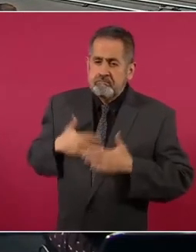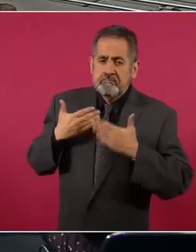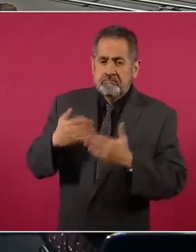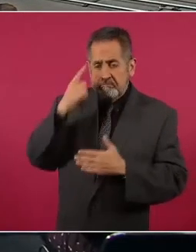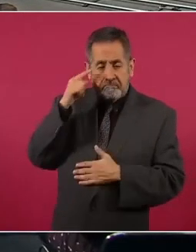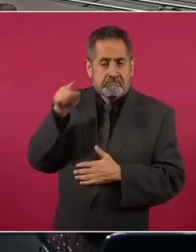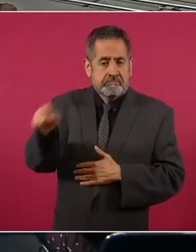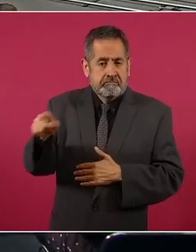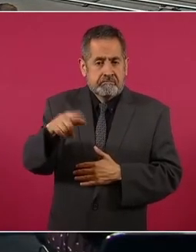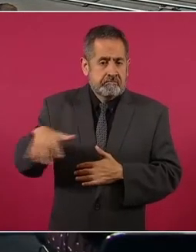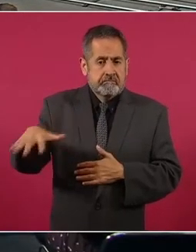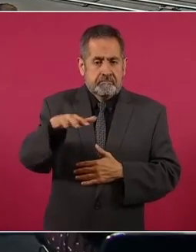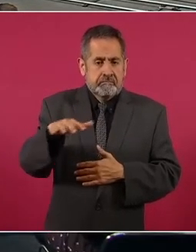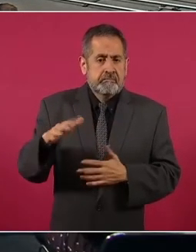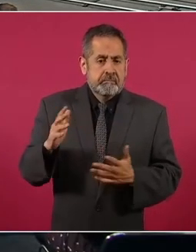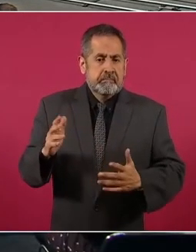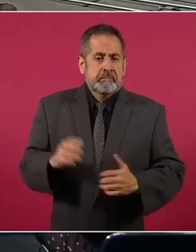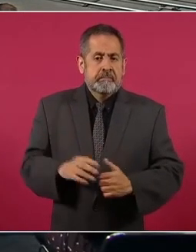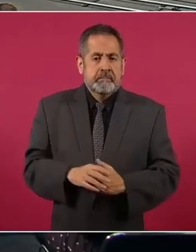y se